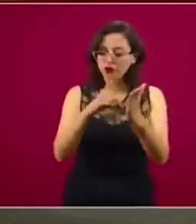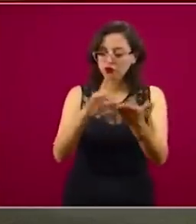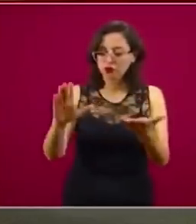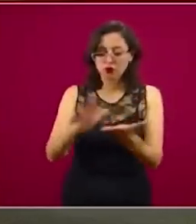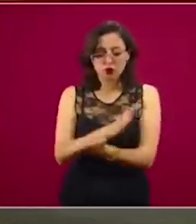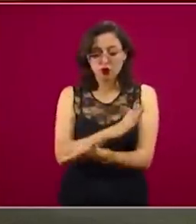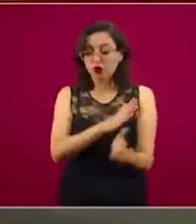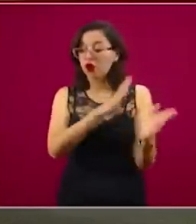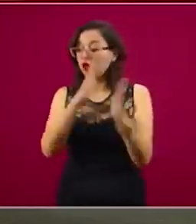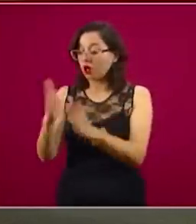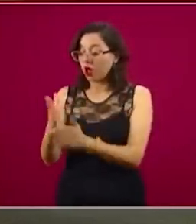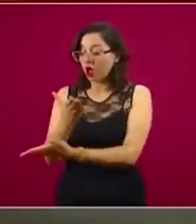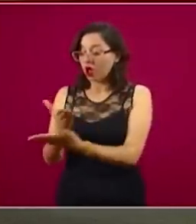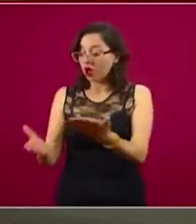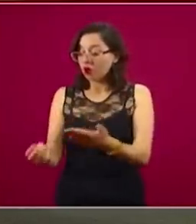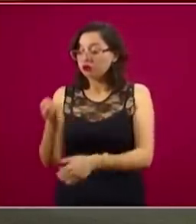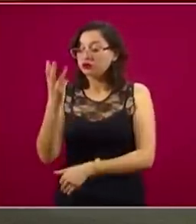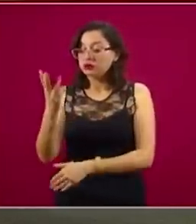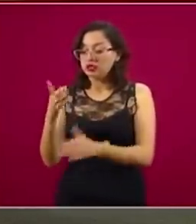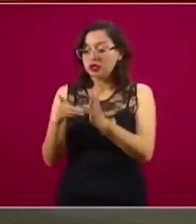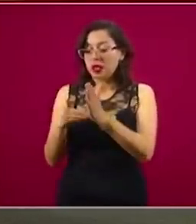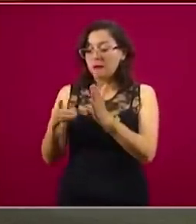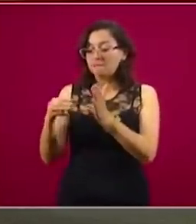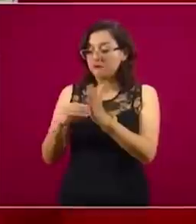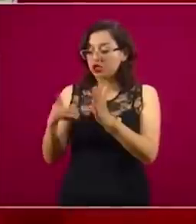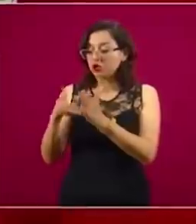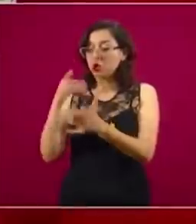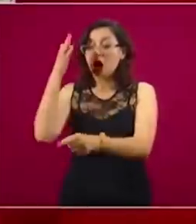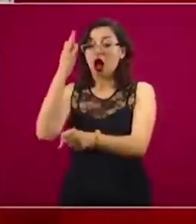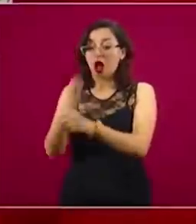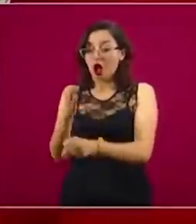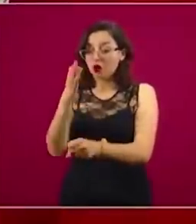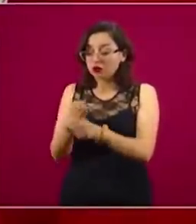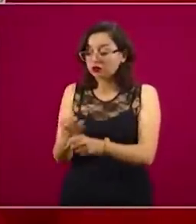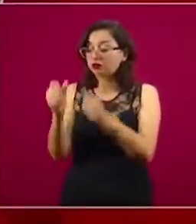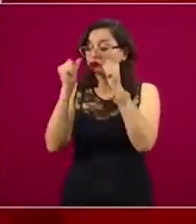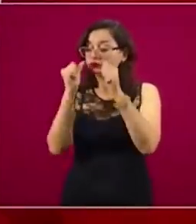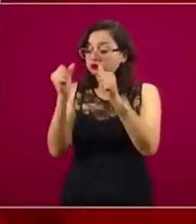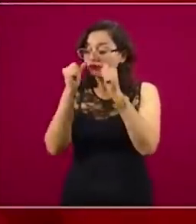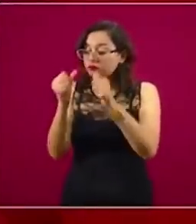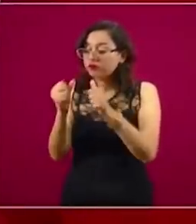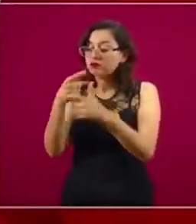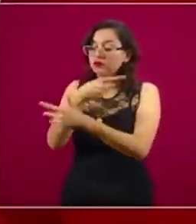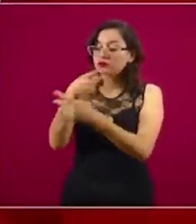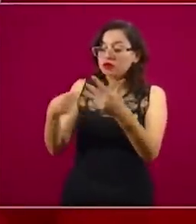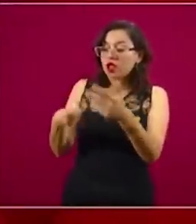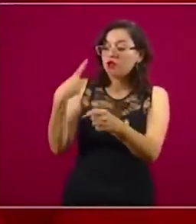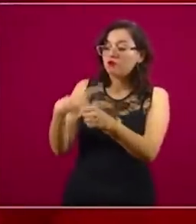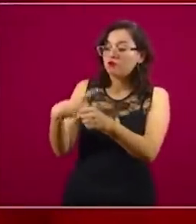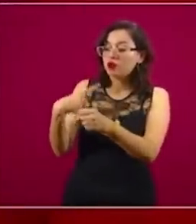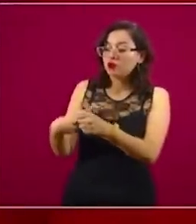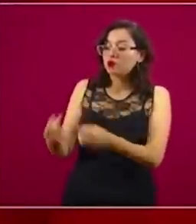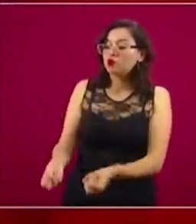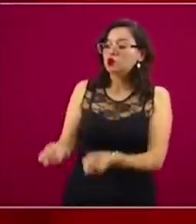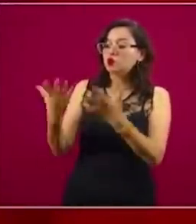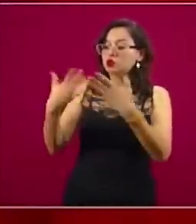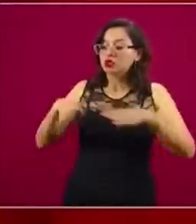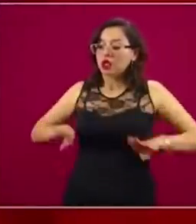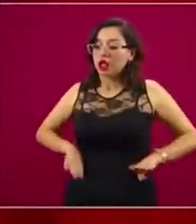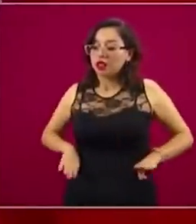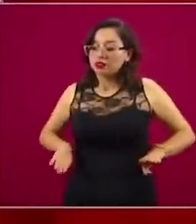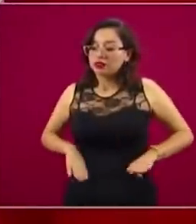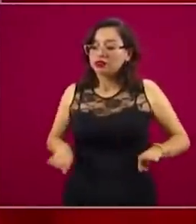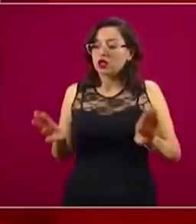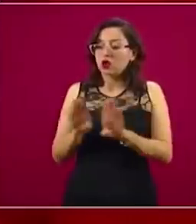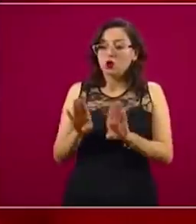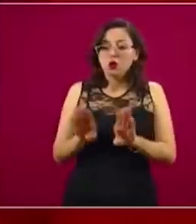nos permite monitorear cuántos casos, qué características tienen esas personas, en qué momentos ocurren,